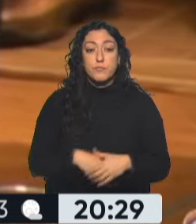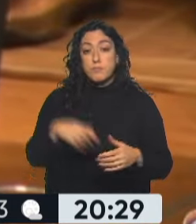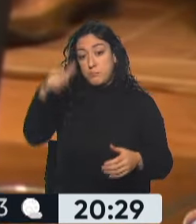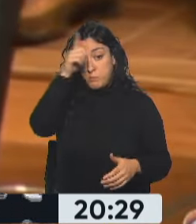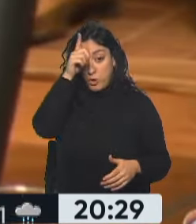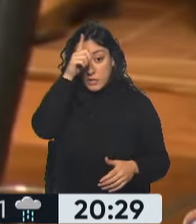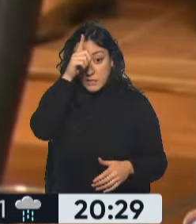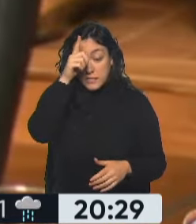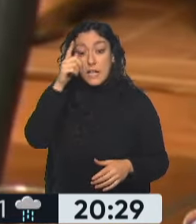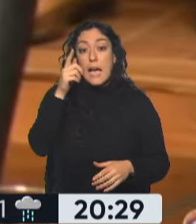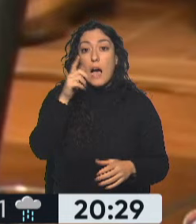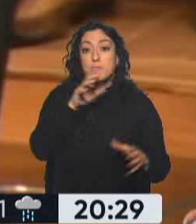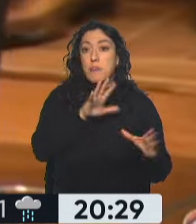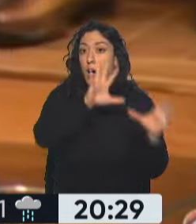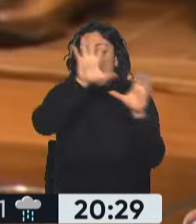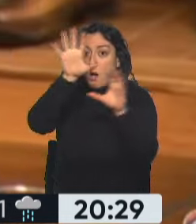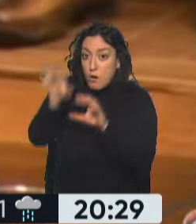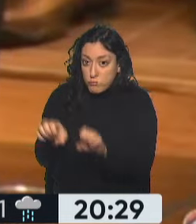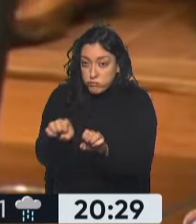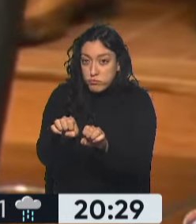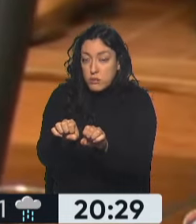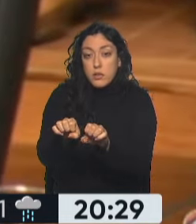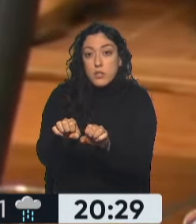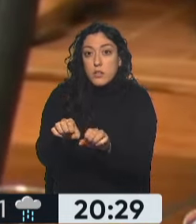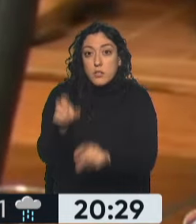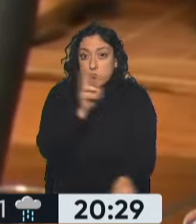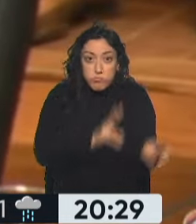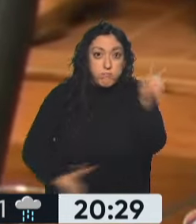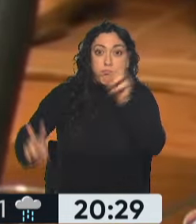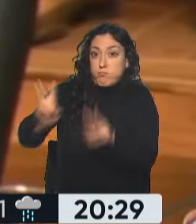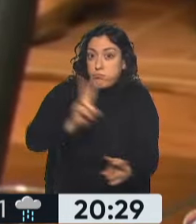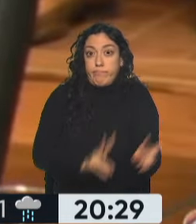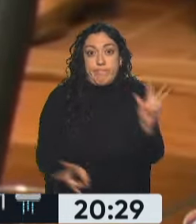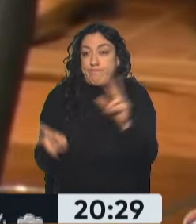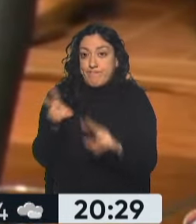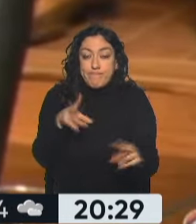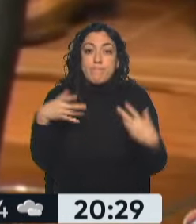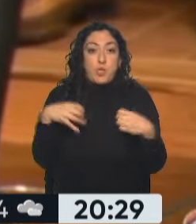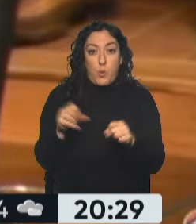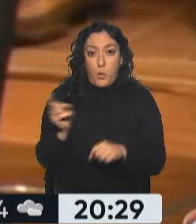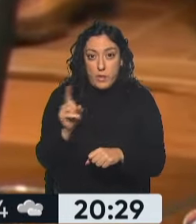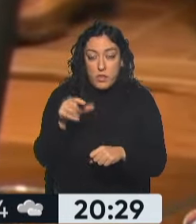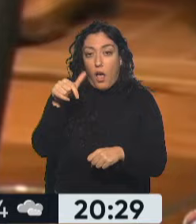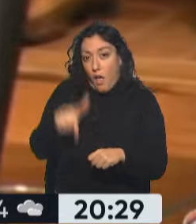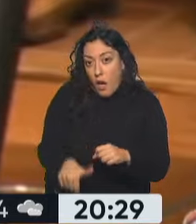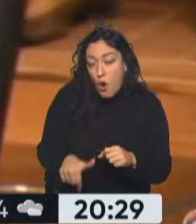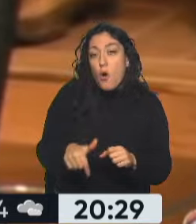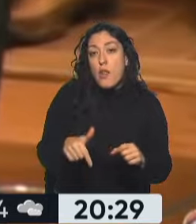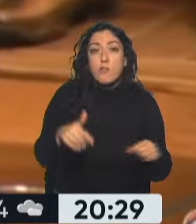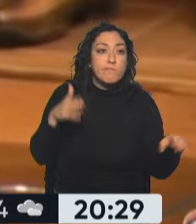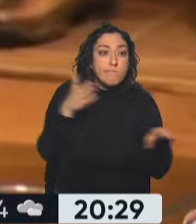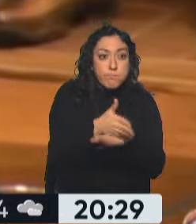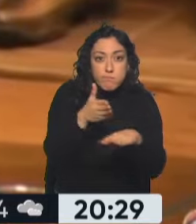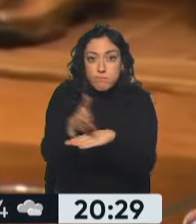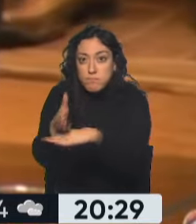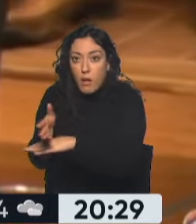fue a detenerlo y no lograron ubicarlo. Varios operativos se están llevando a cabo por estas horas